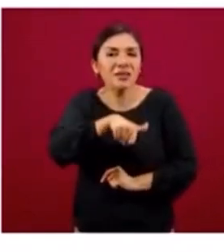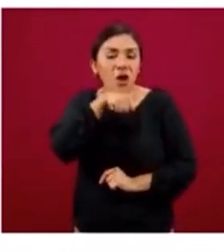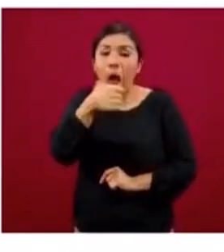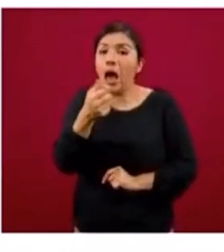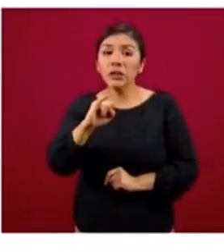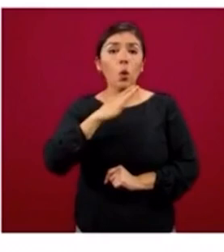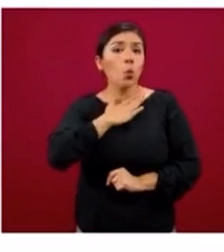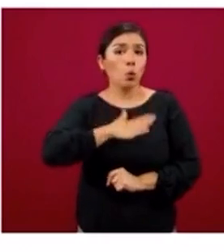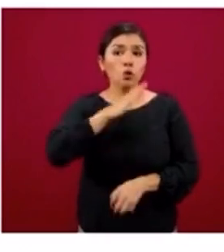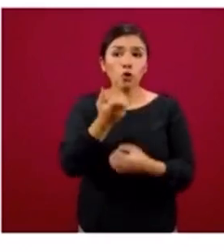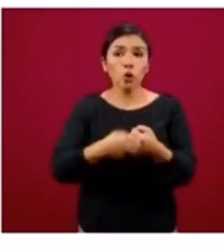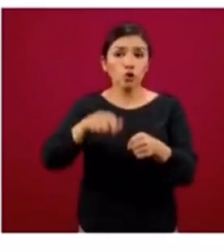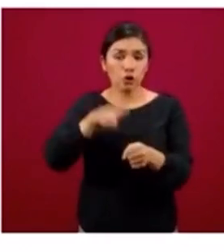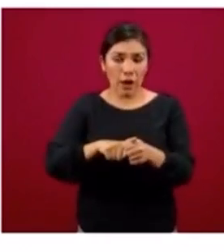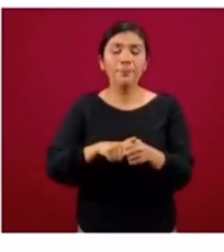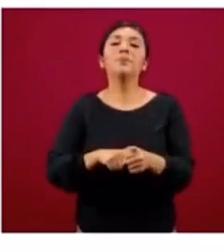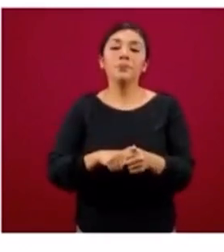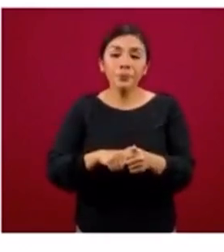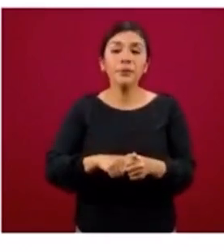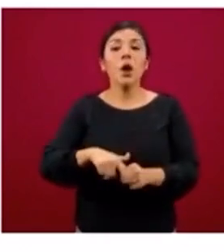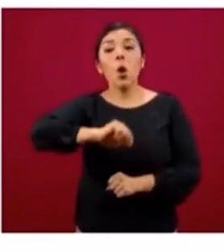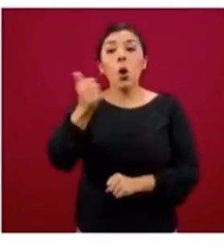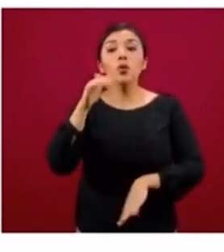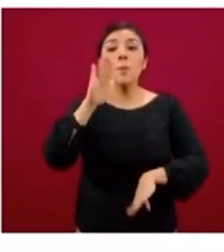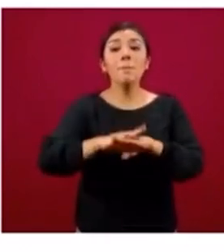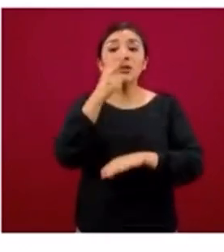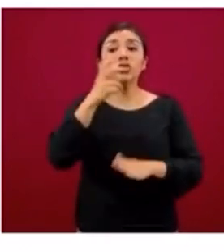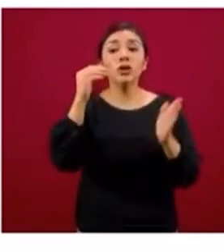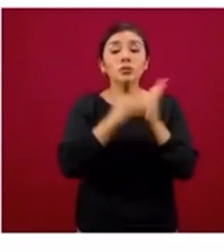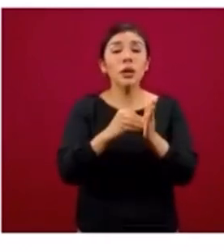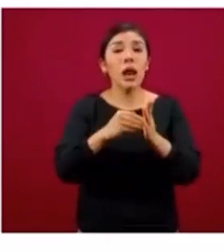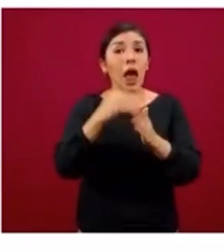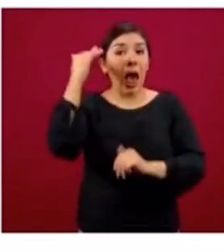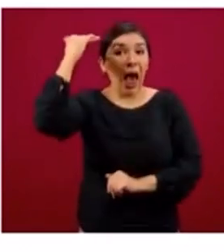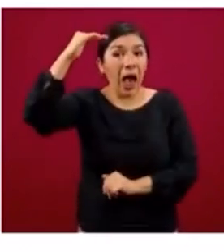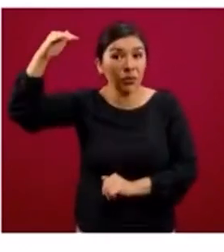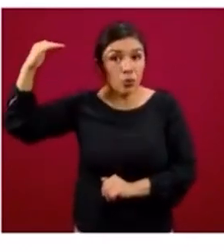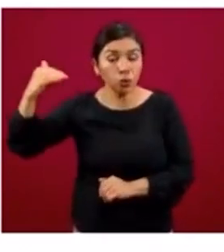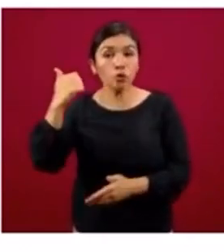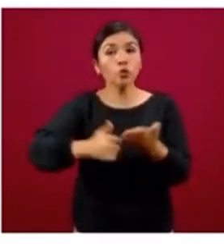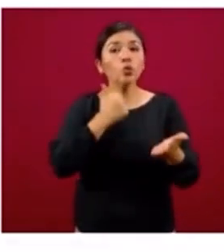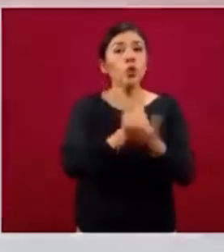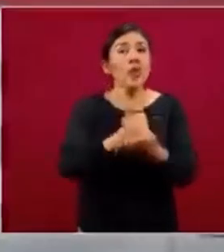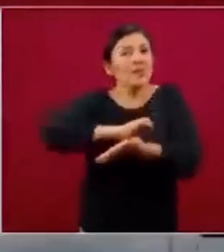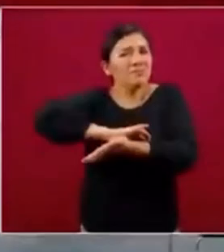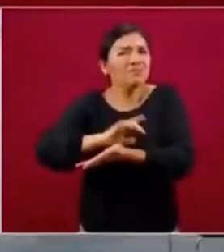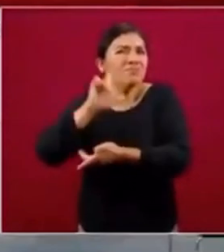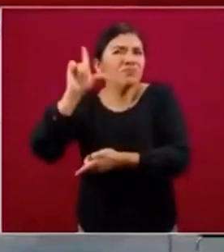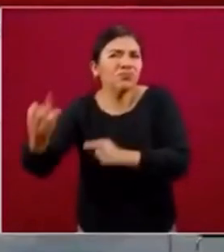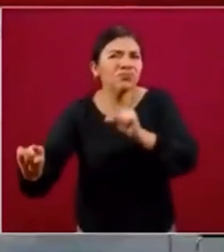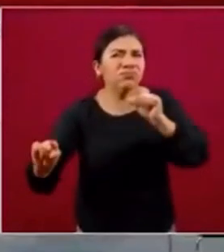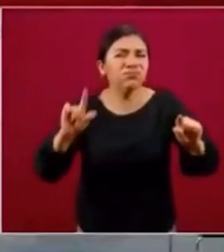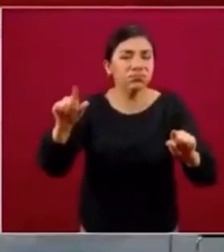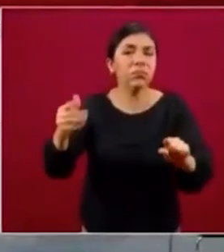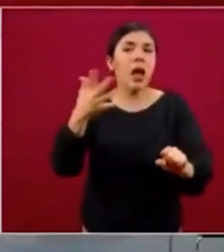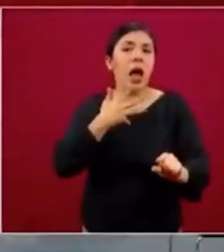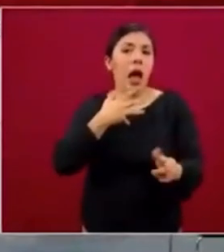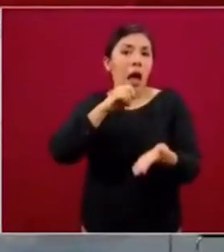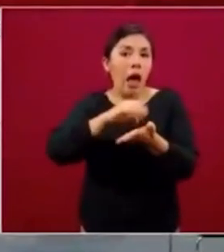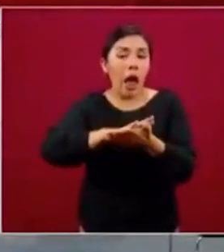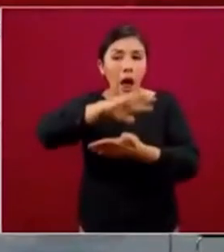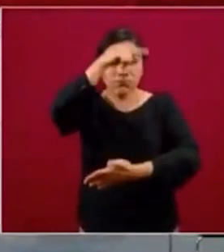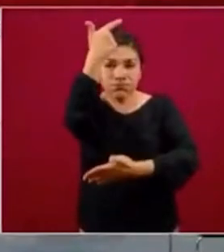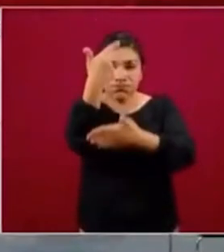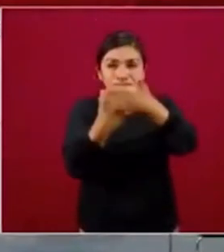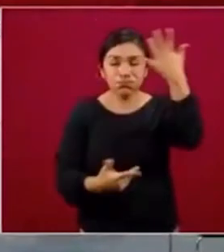justicia social, y más de 200 mil adultos en zonas urbanas marginadas. Esto es lo que nos da la